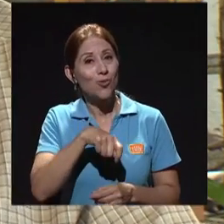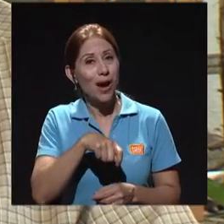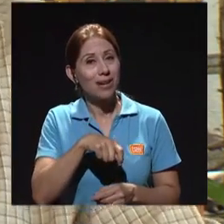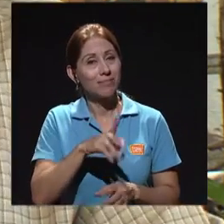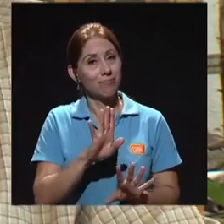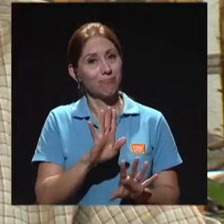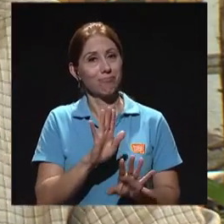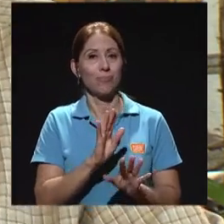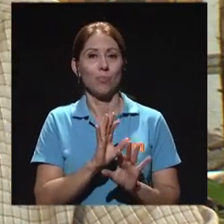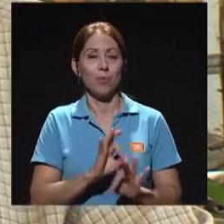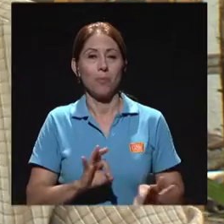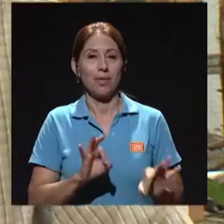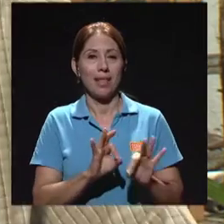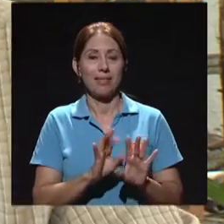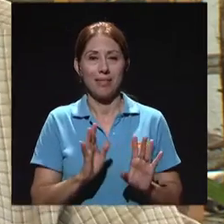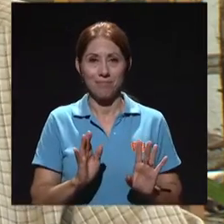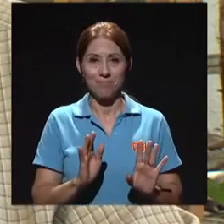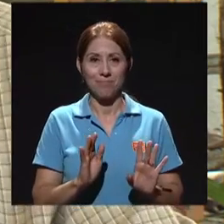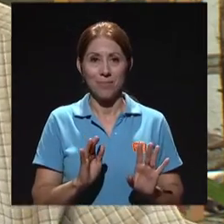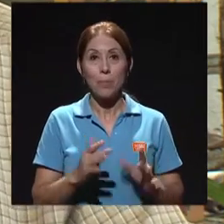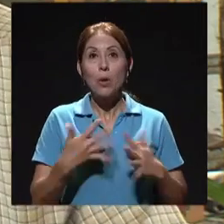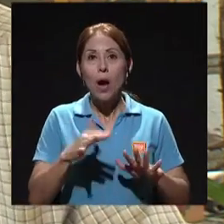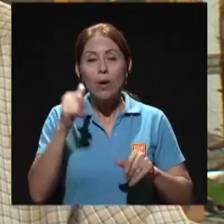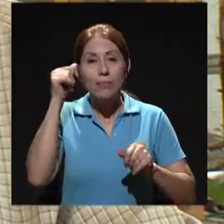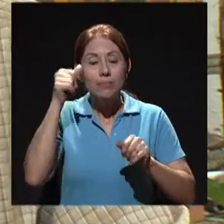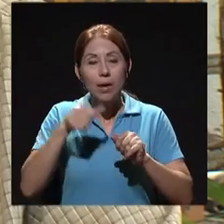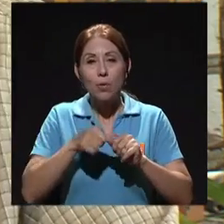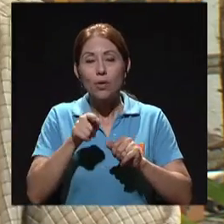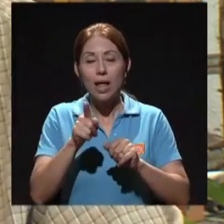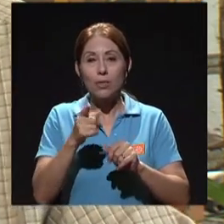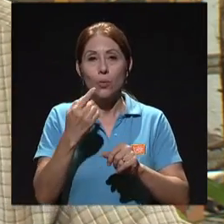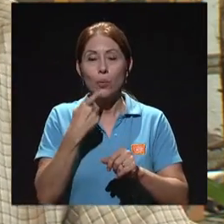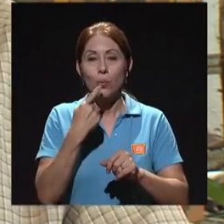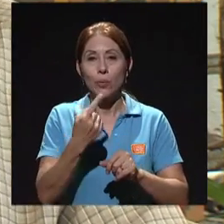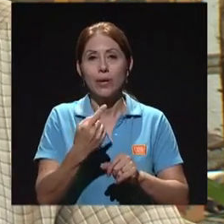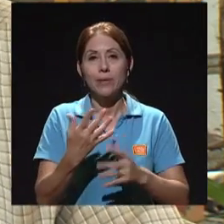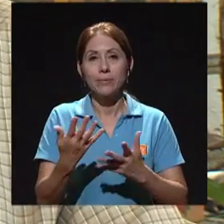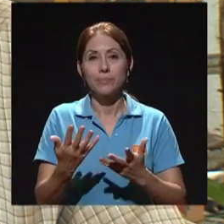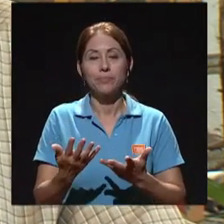Otra cosa que yo, bueno, no sé si vale la pena meterlo aquí, pero ya que me estaba acordando,